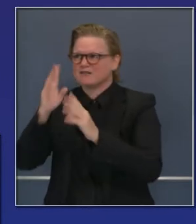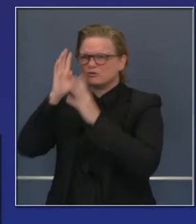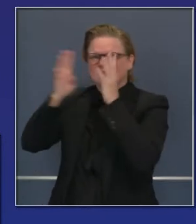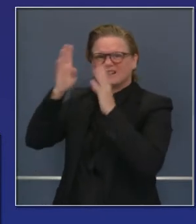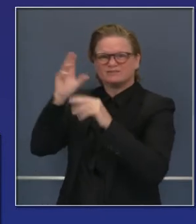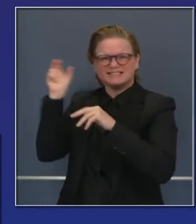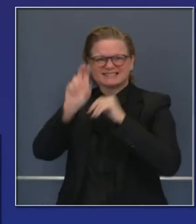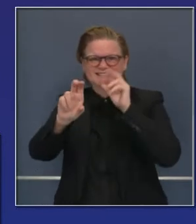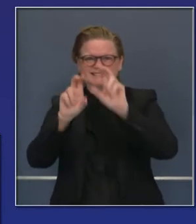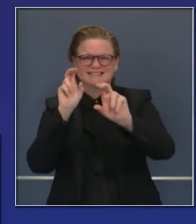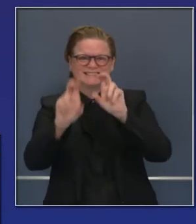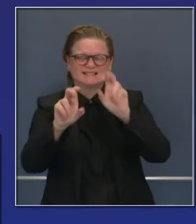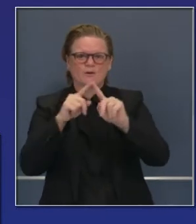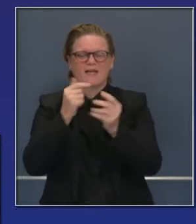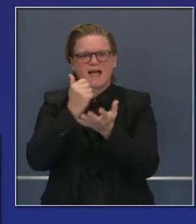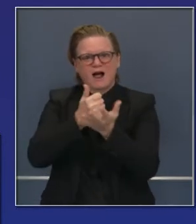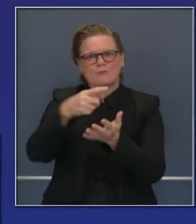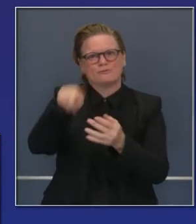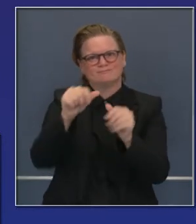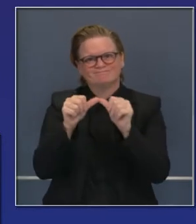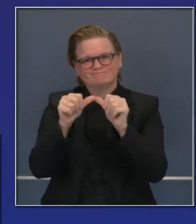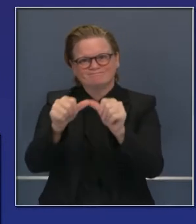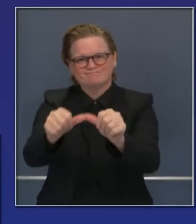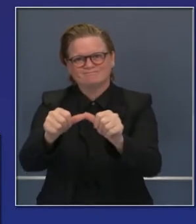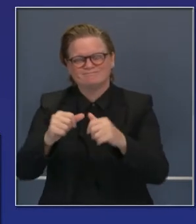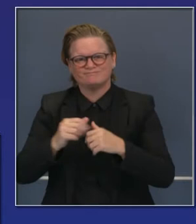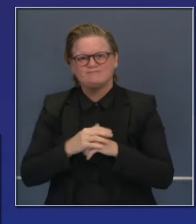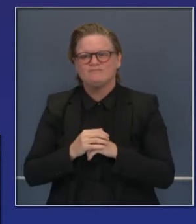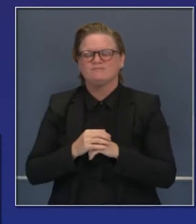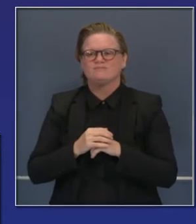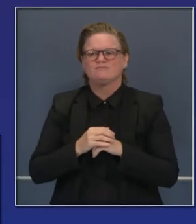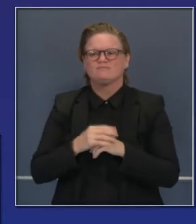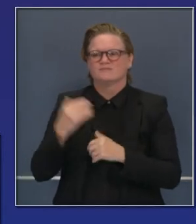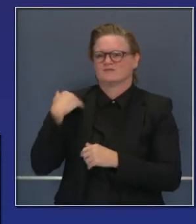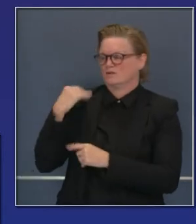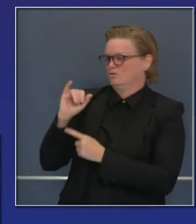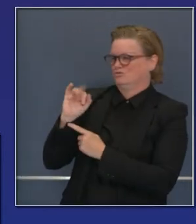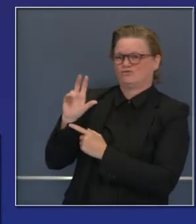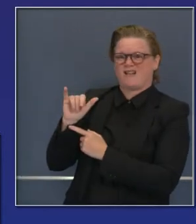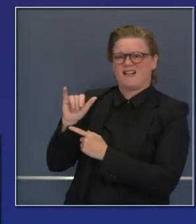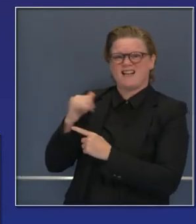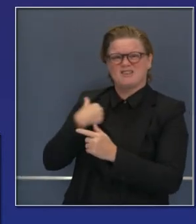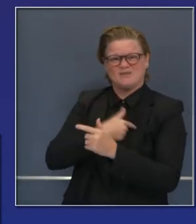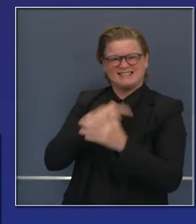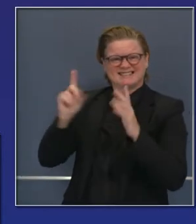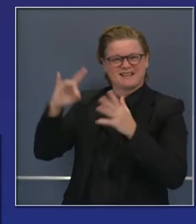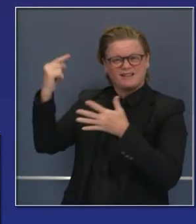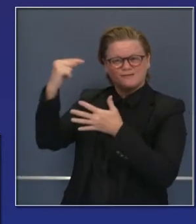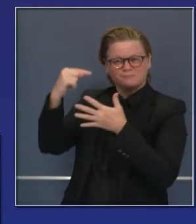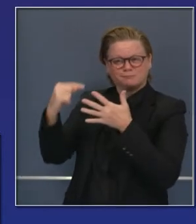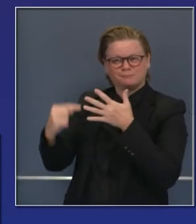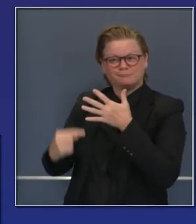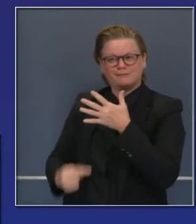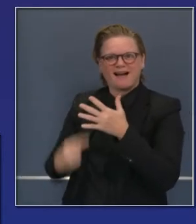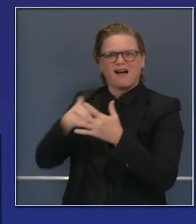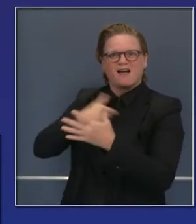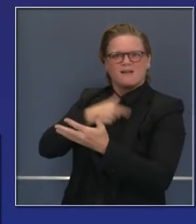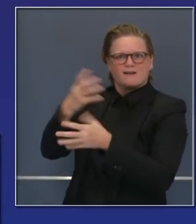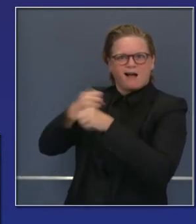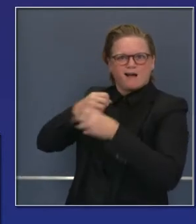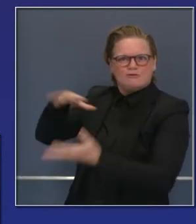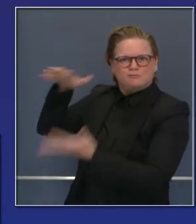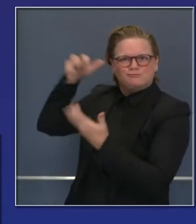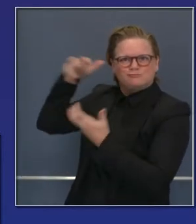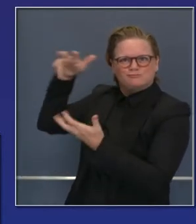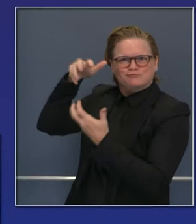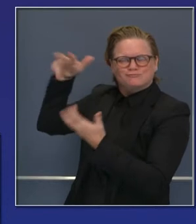negocios. Reitero, todo el trabajo que hicimos de julio, ahora sale el dinero y ahora esta ayuda interina,